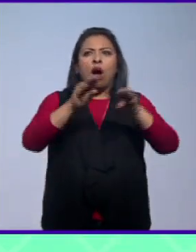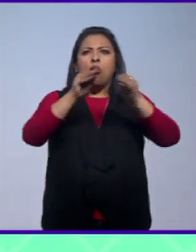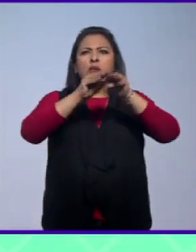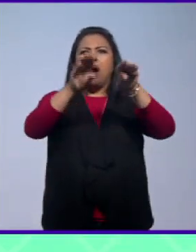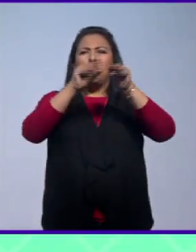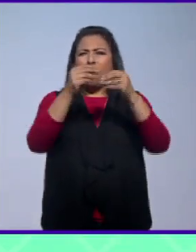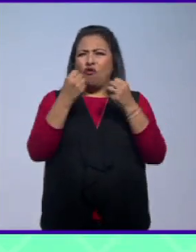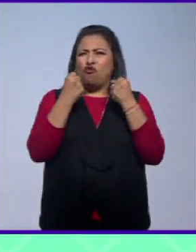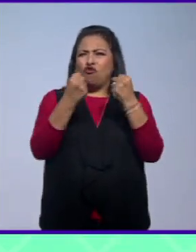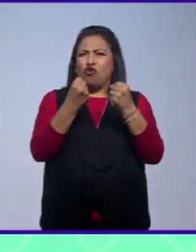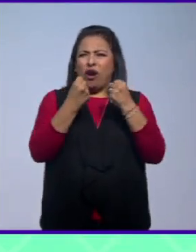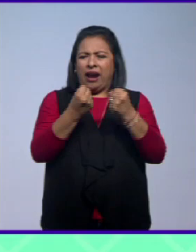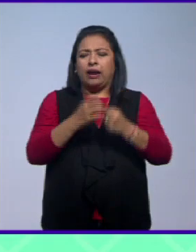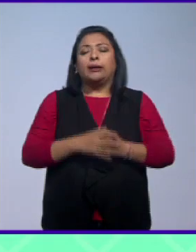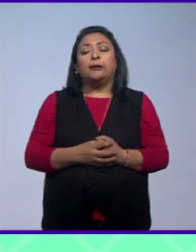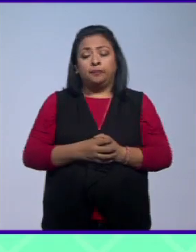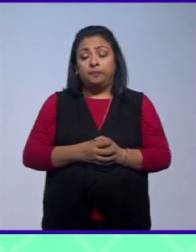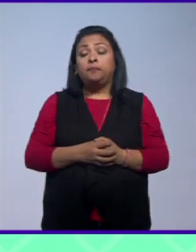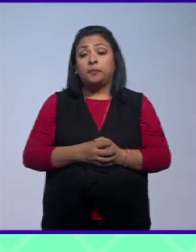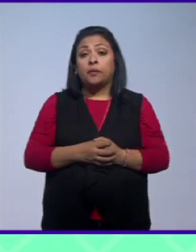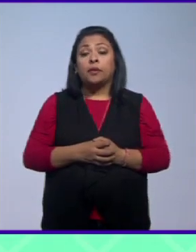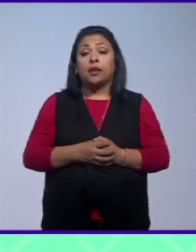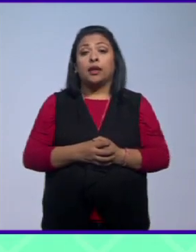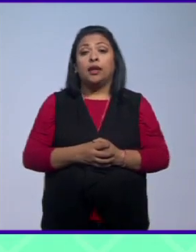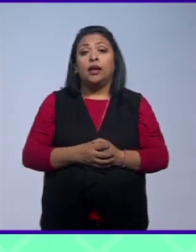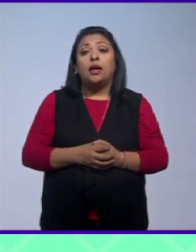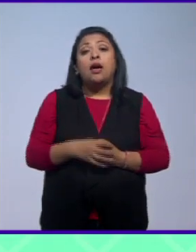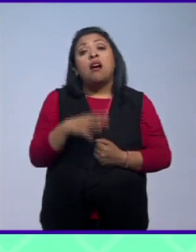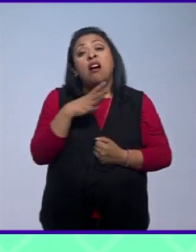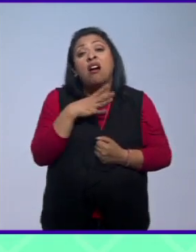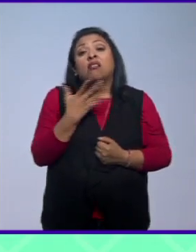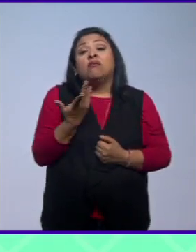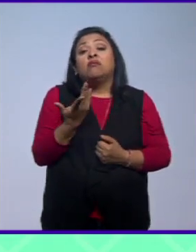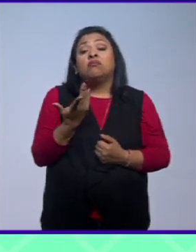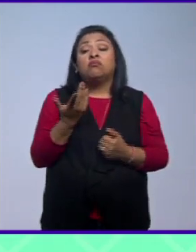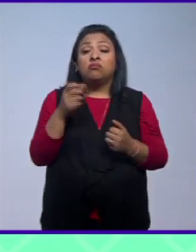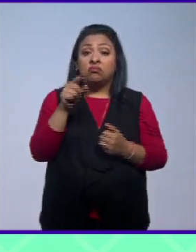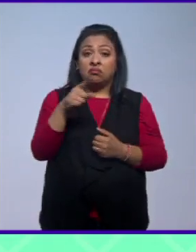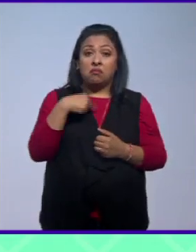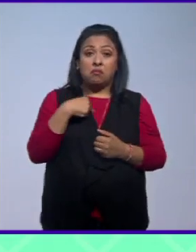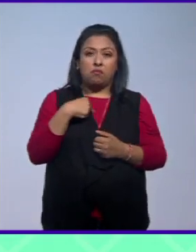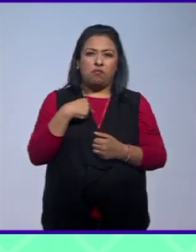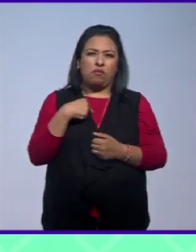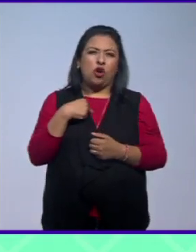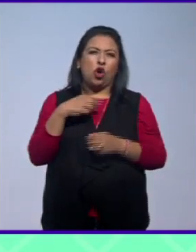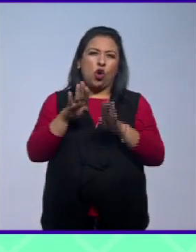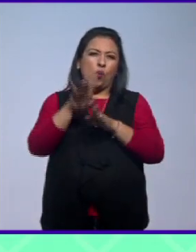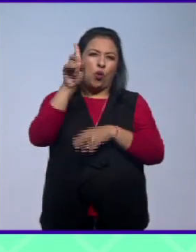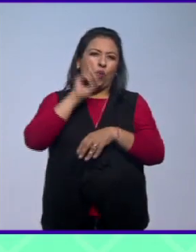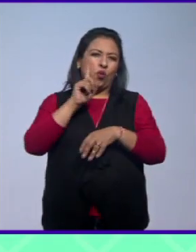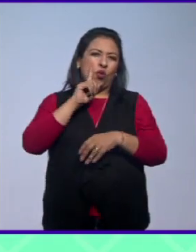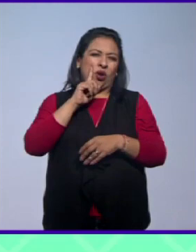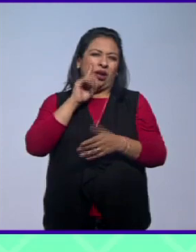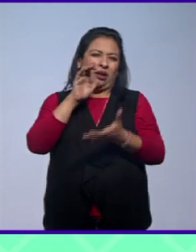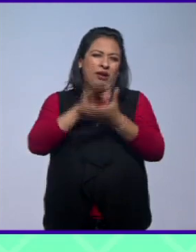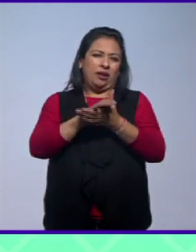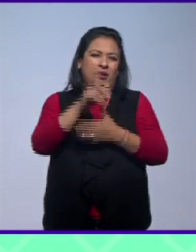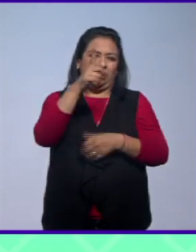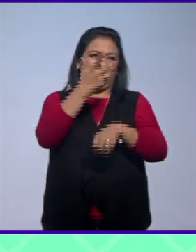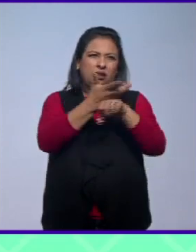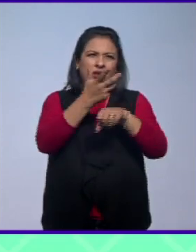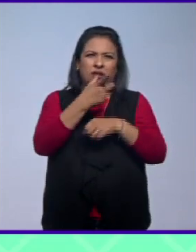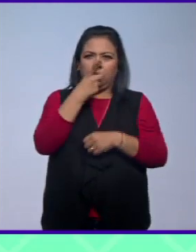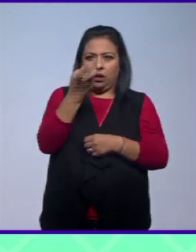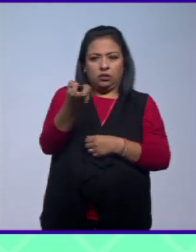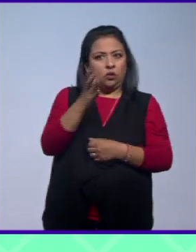realmente muy muy fuerte y ha provocado que incluso la primera dama de los Estados Unidos Melania Trump diga